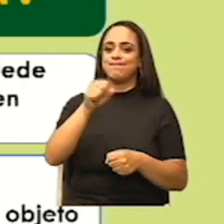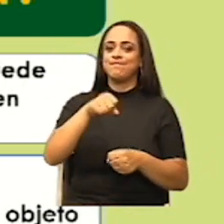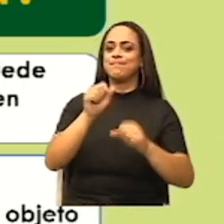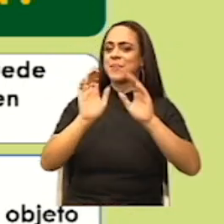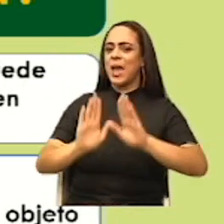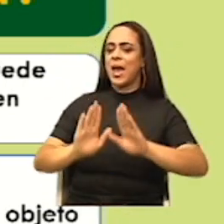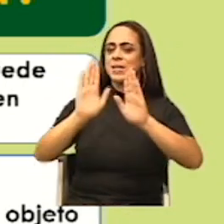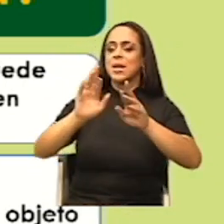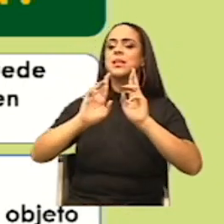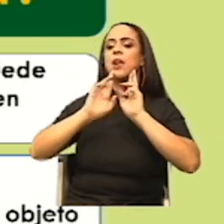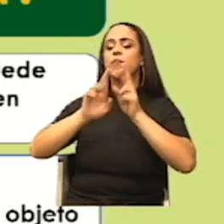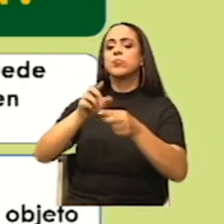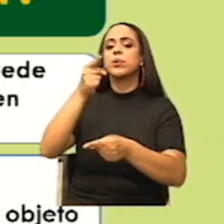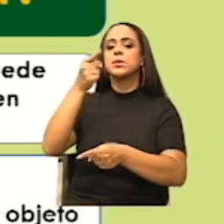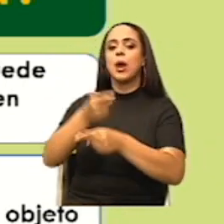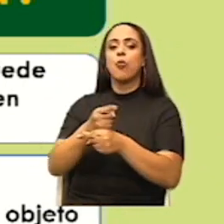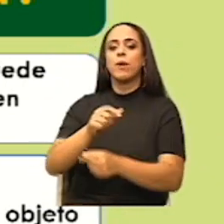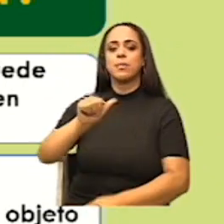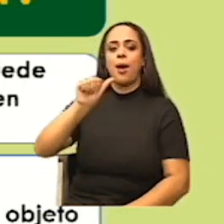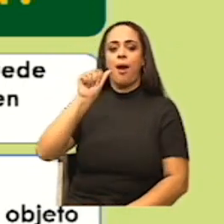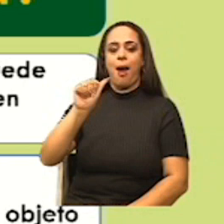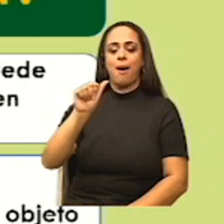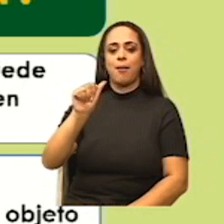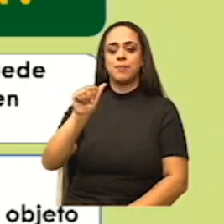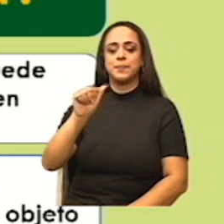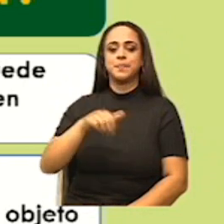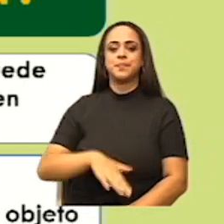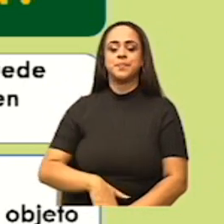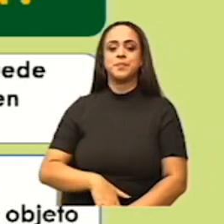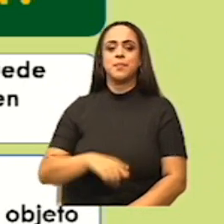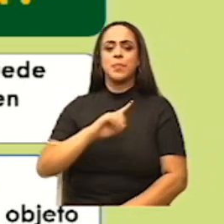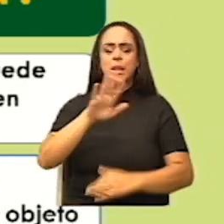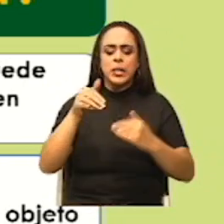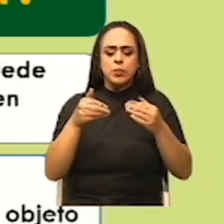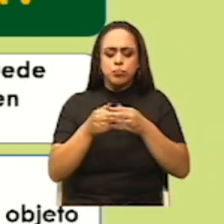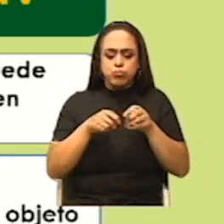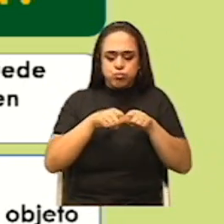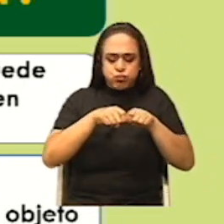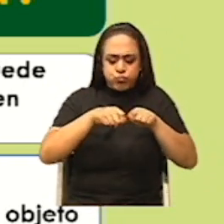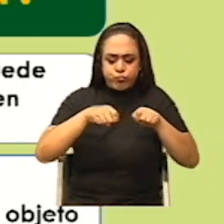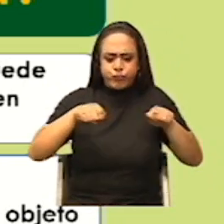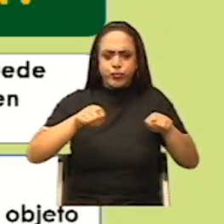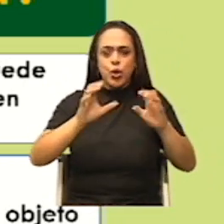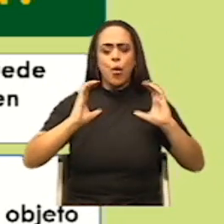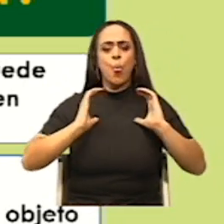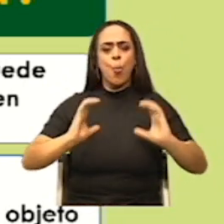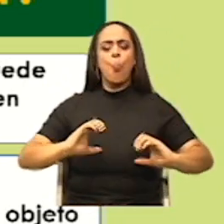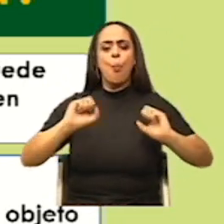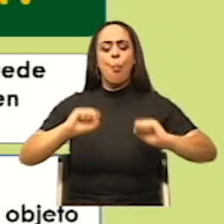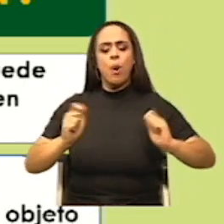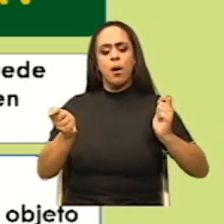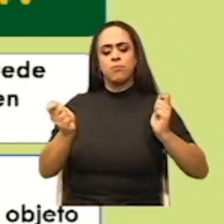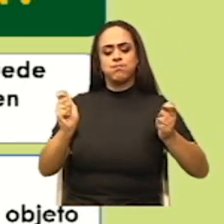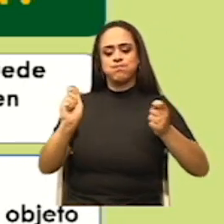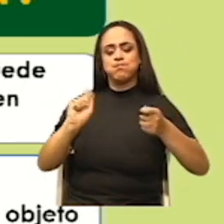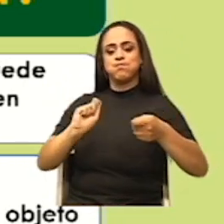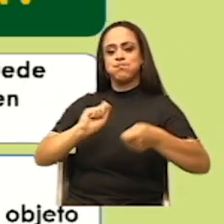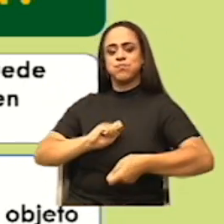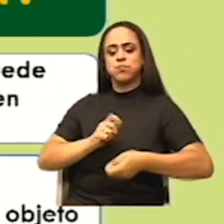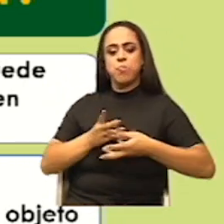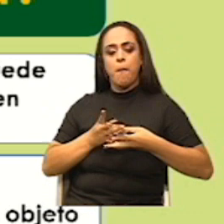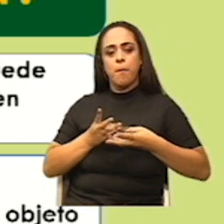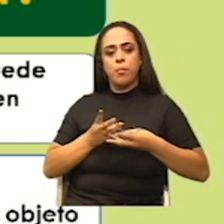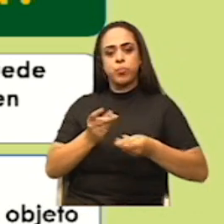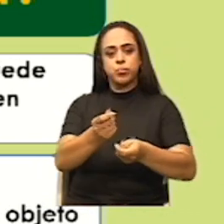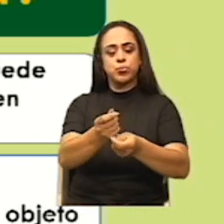correcta es la opción A. Es una magnitud vectorial por la cual un cuerpo puede deformarse, modificar su velocidad